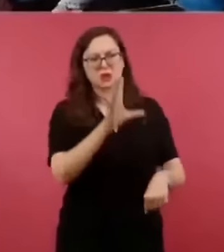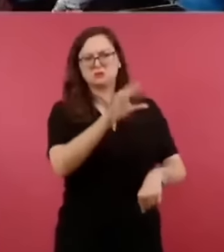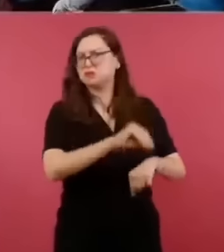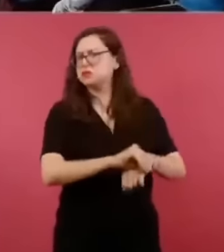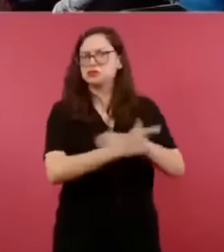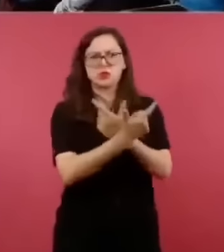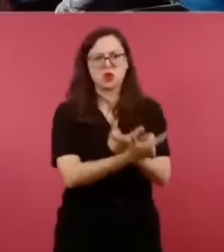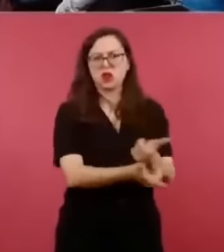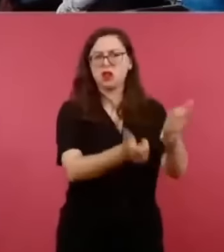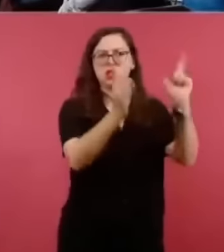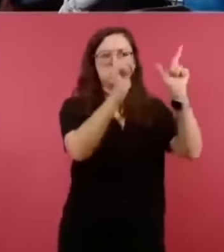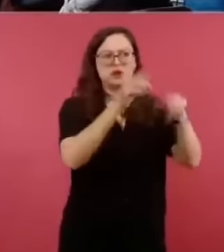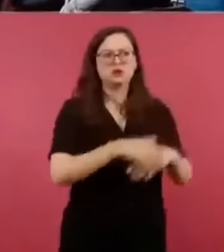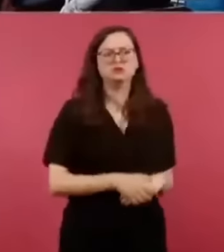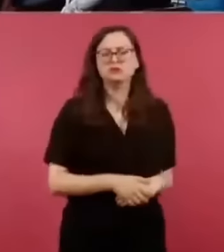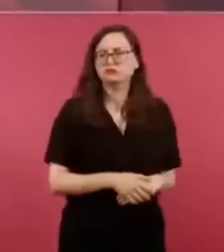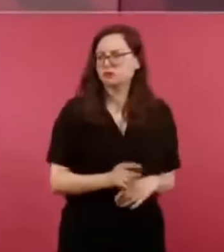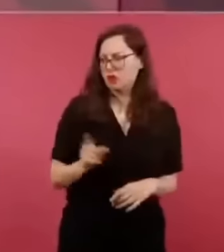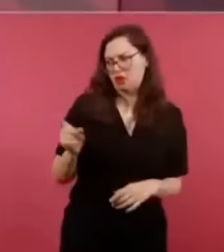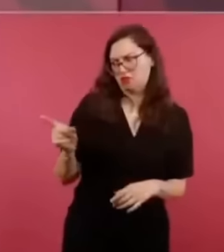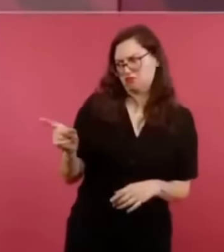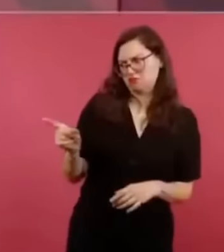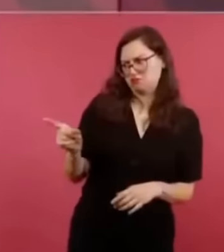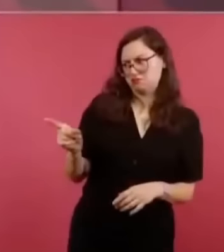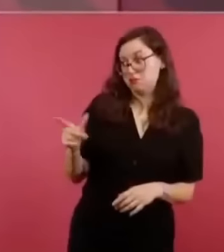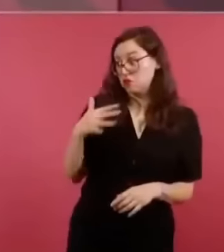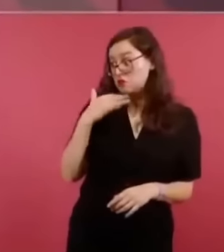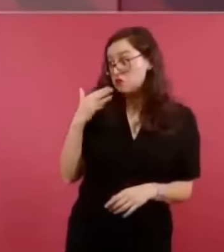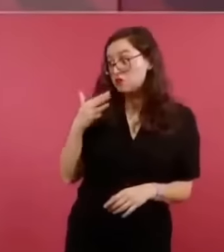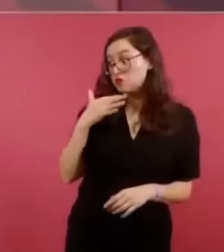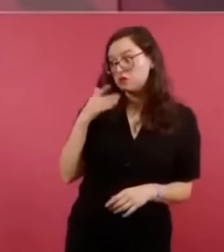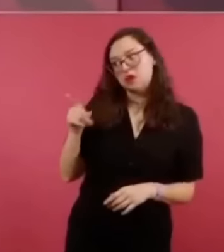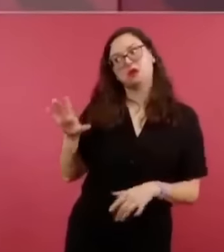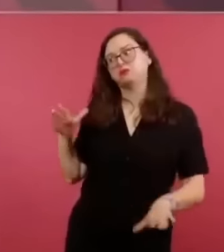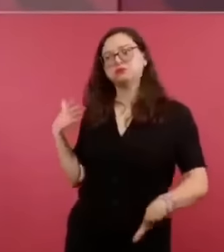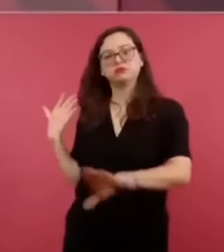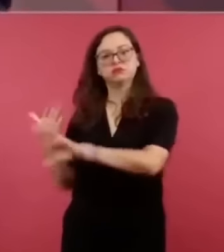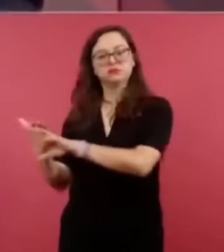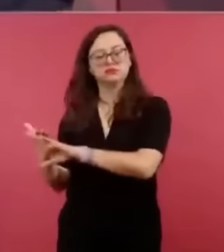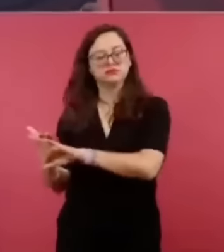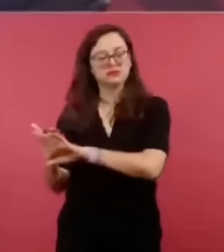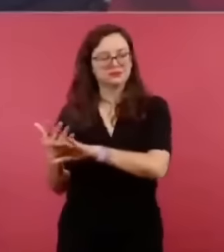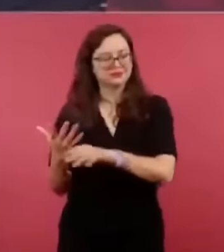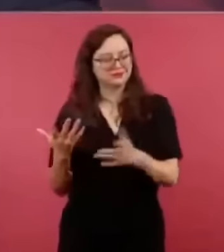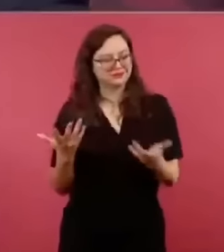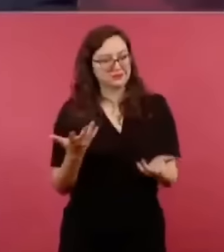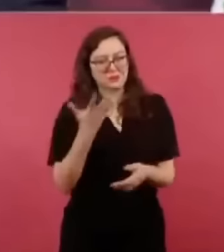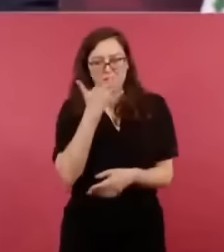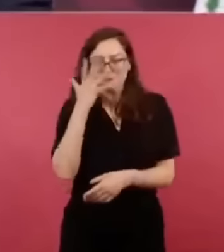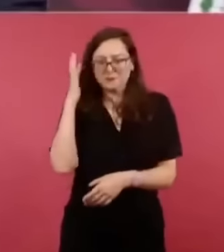y llegan al extremo, como este caso,